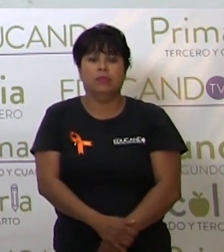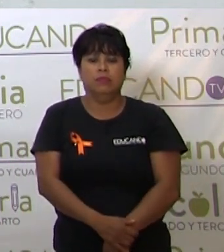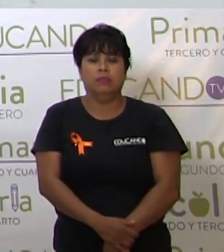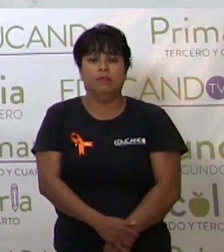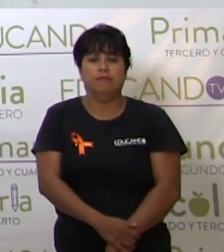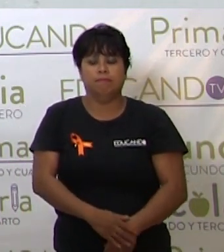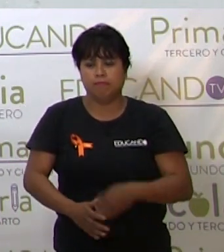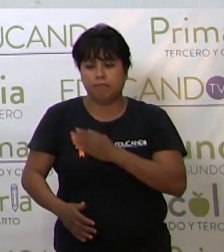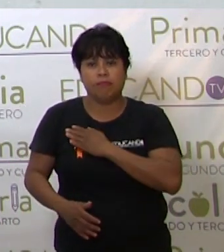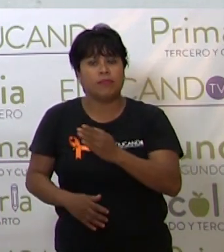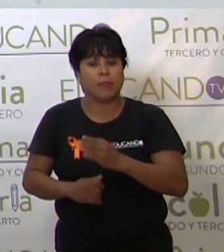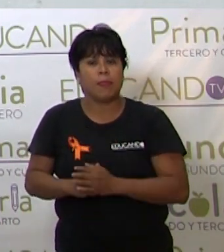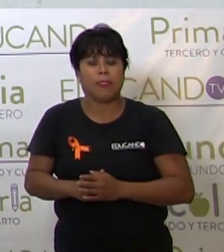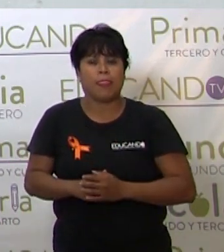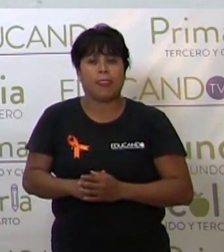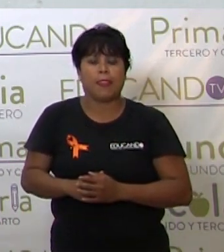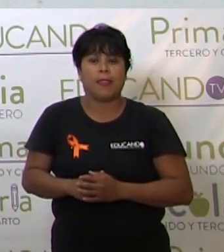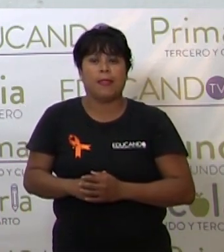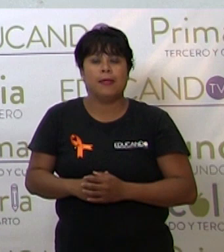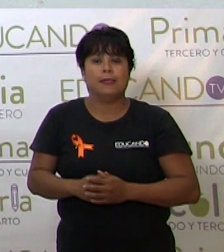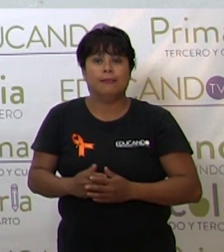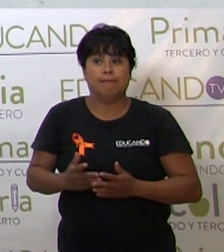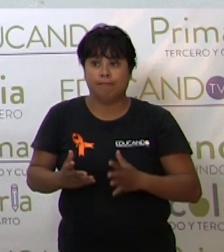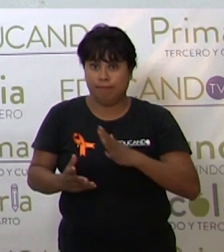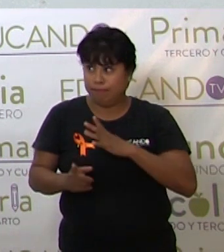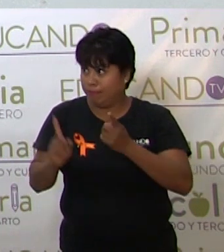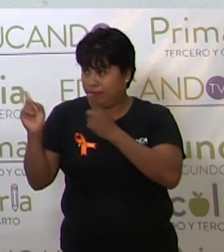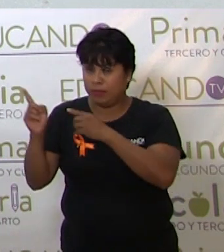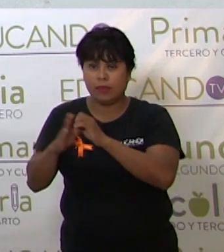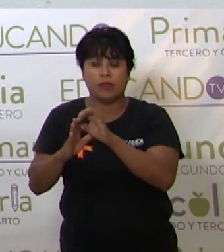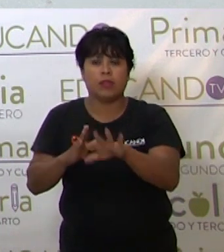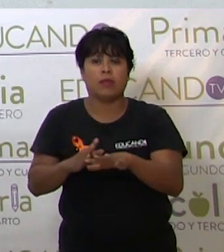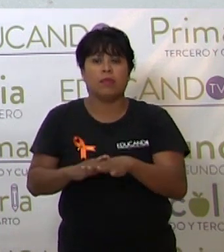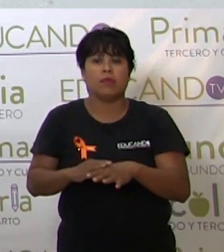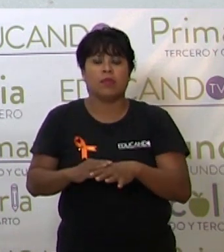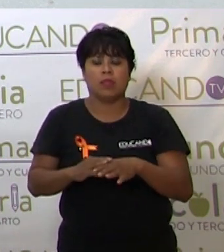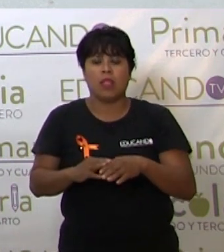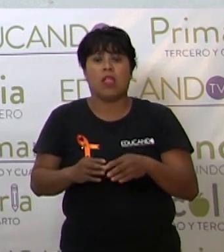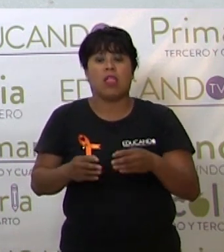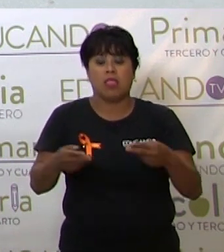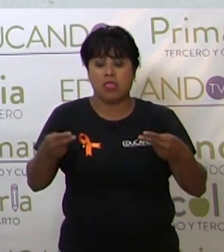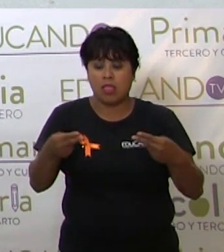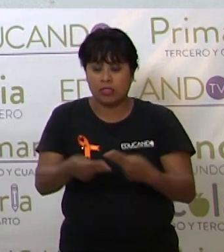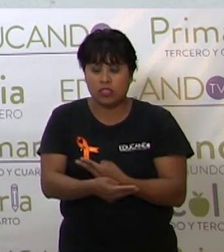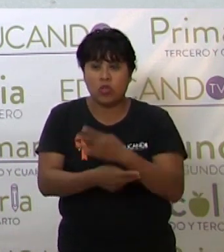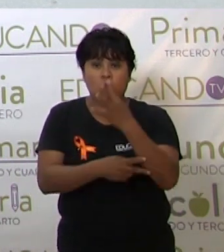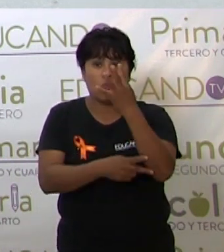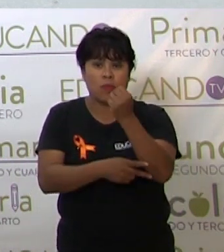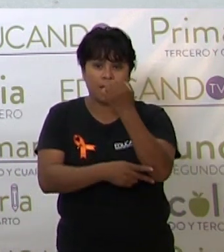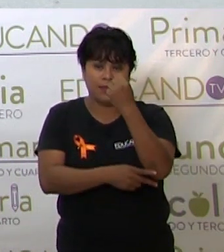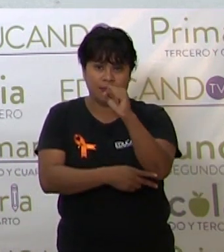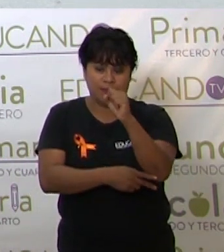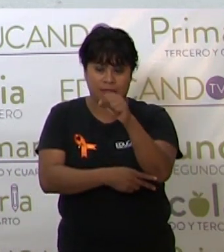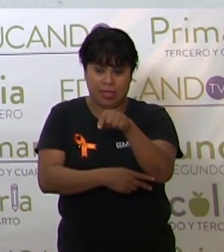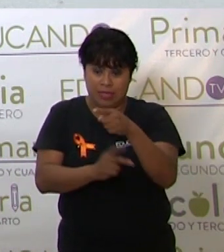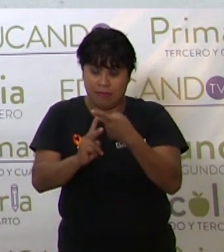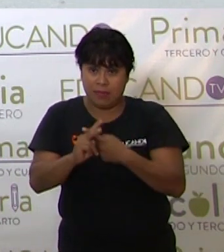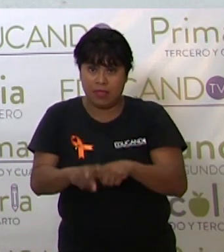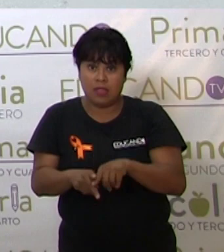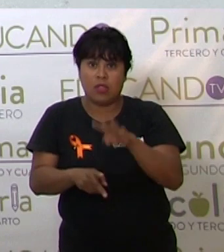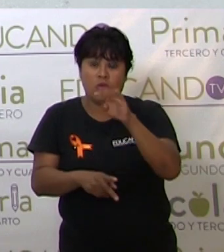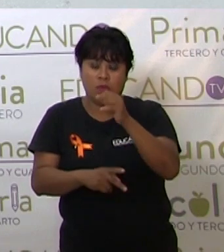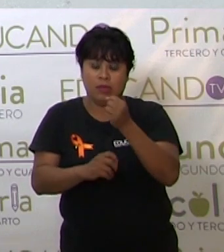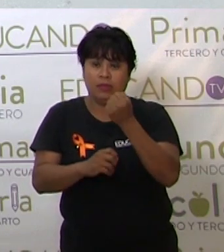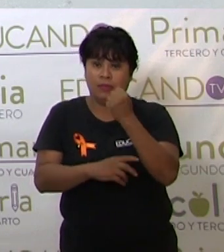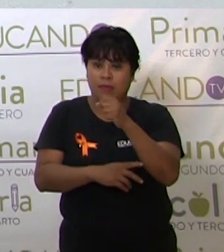Y bueno, aquí por ejemplo yo puse nació el 9 de septiembre. Es un nacimiento. Aquí hay